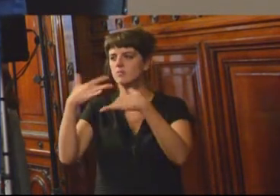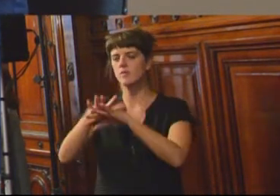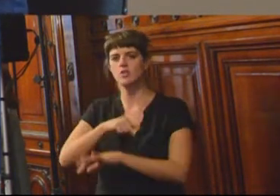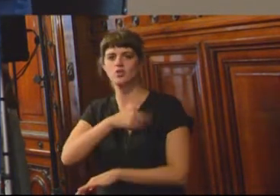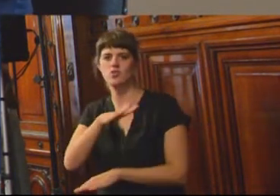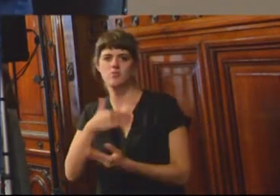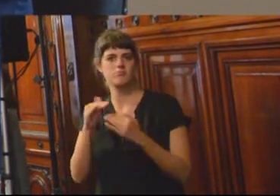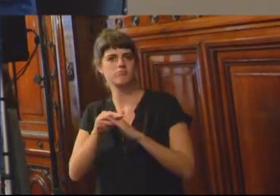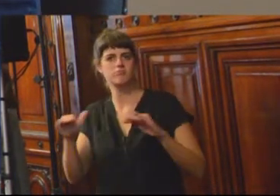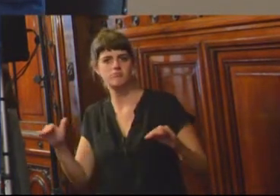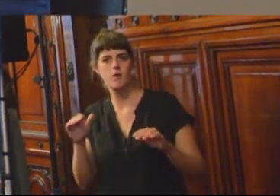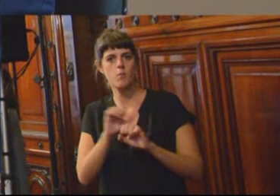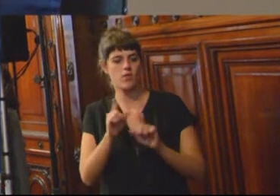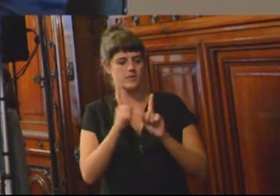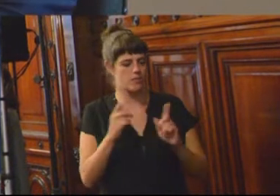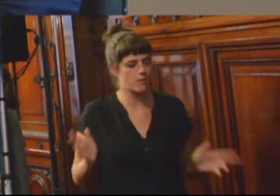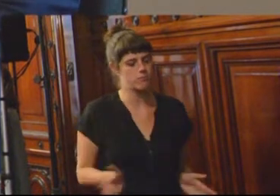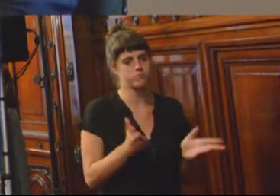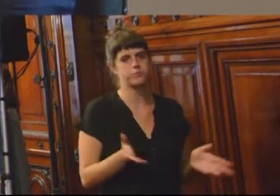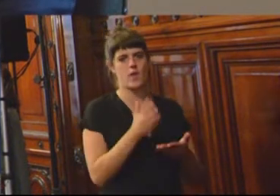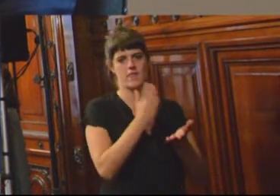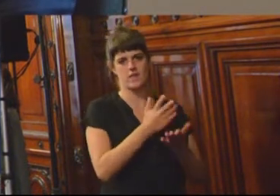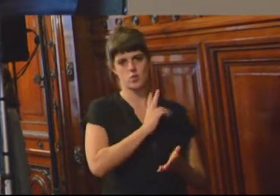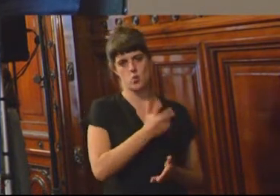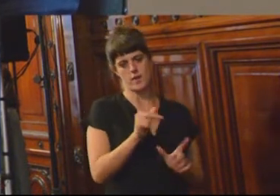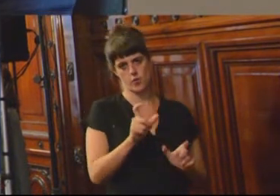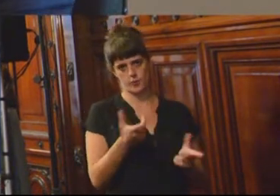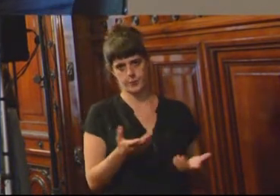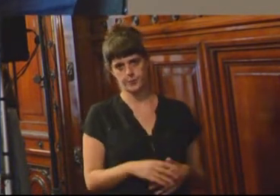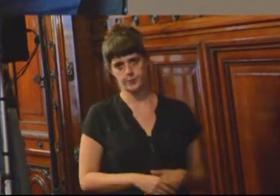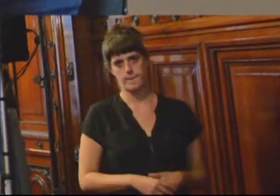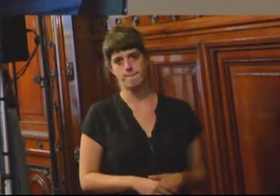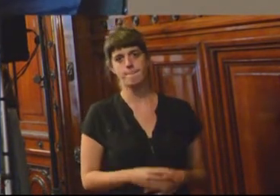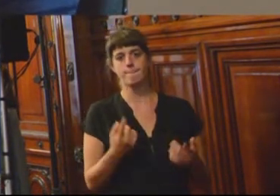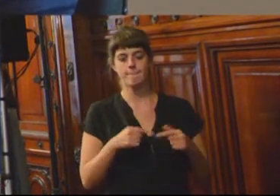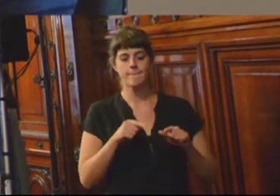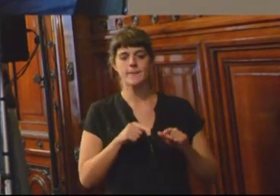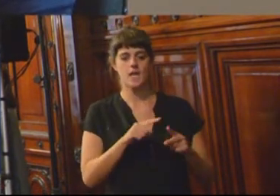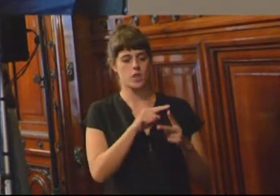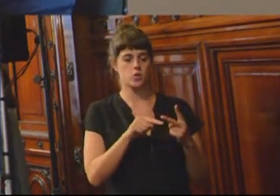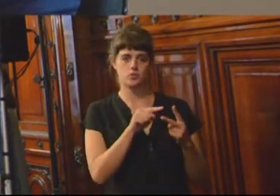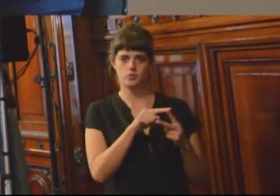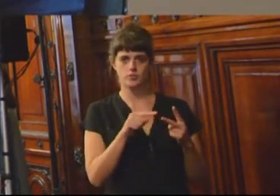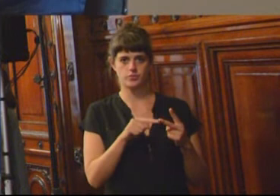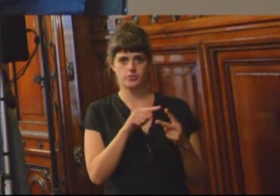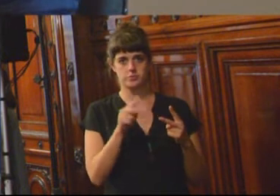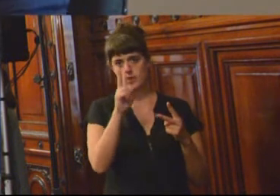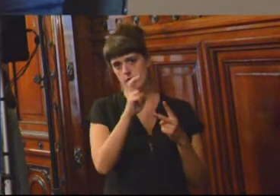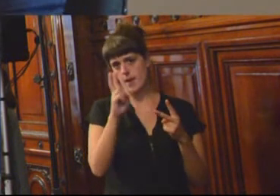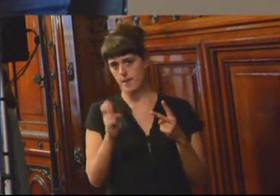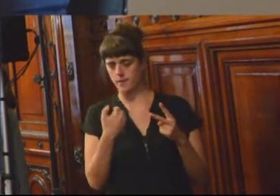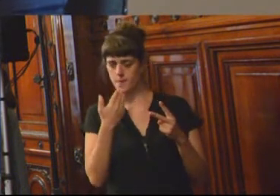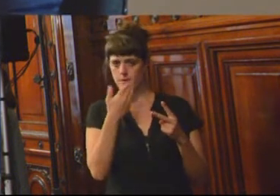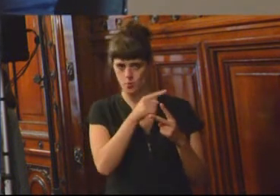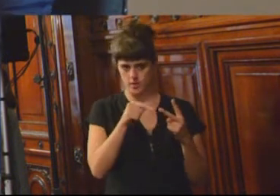promover, evidentemente, también los derechos humanos. Entonces, y ahí dejo con dos temas y preguntas.